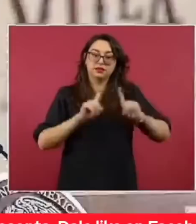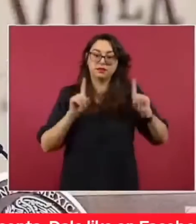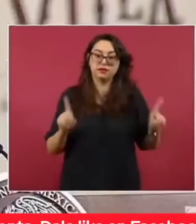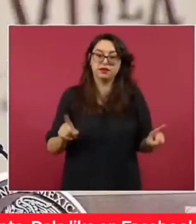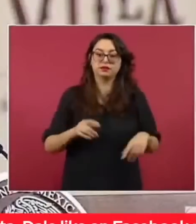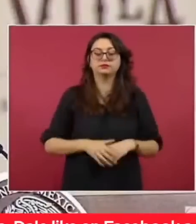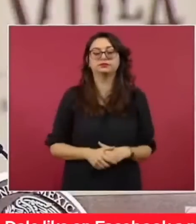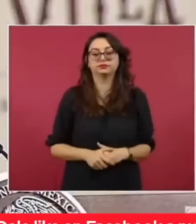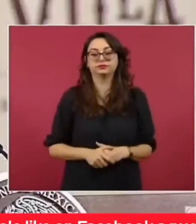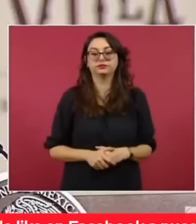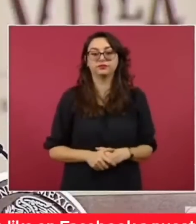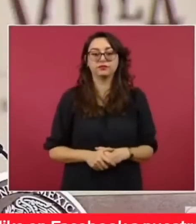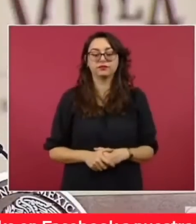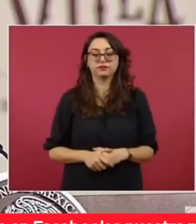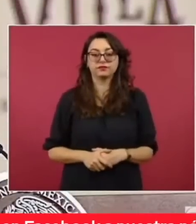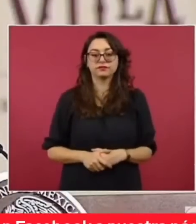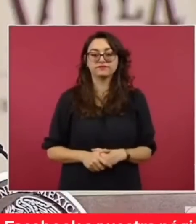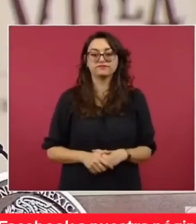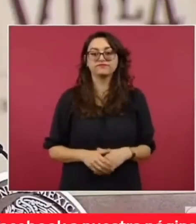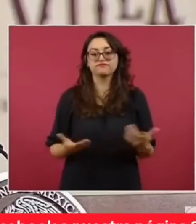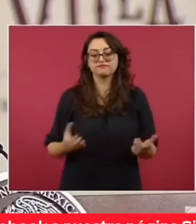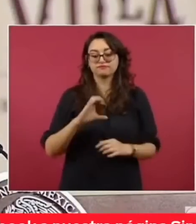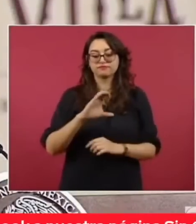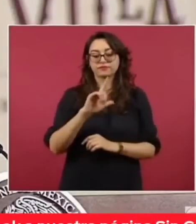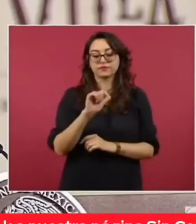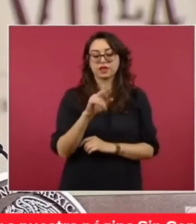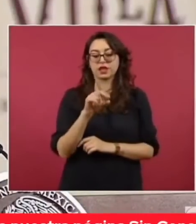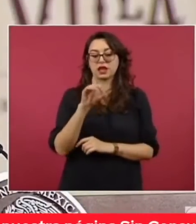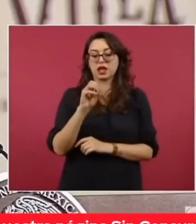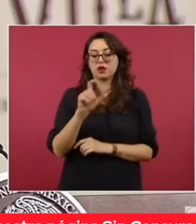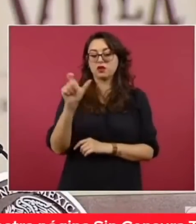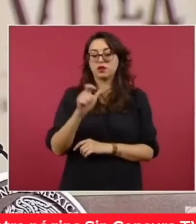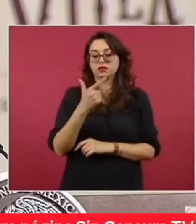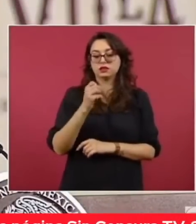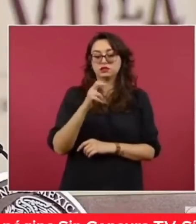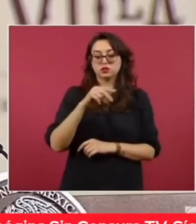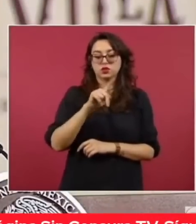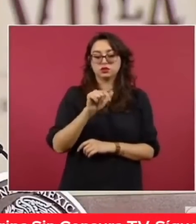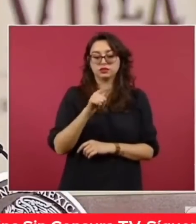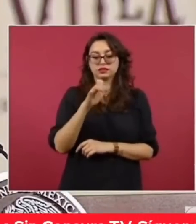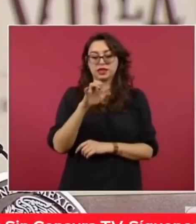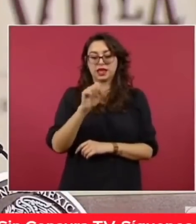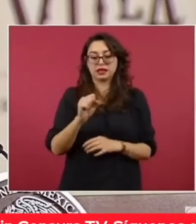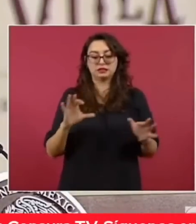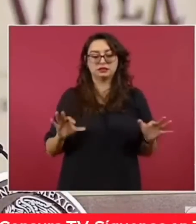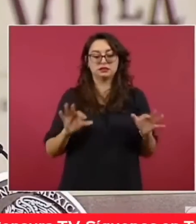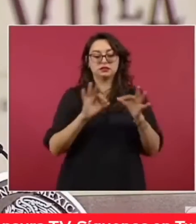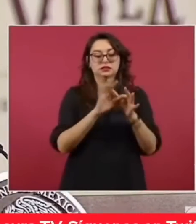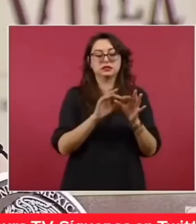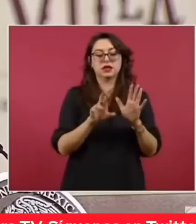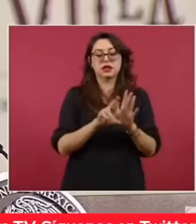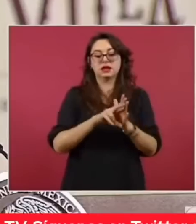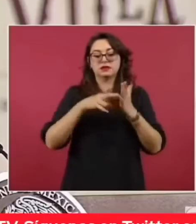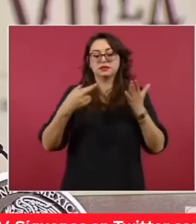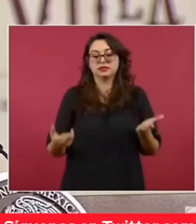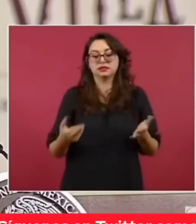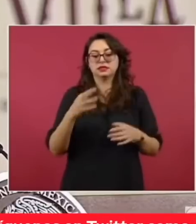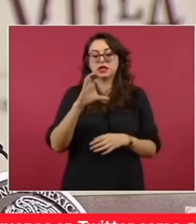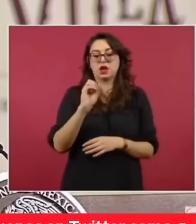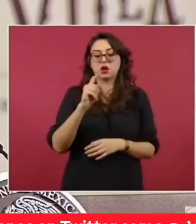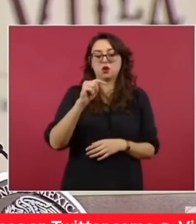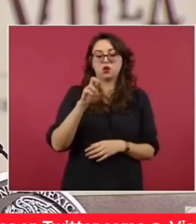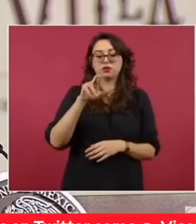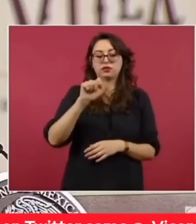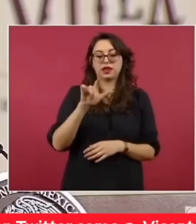González y las mentiras contra el gobierno de México. Esta semana, la revista Contralínea dio a conocer dos reportajes